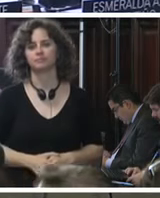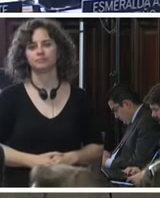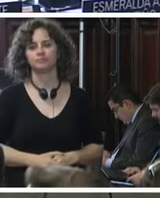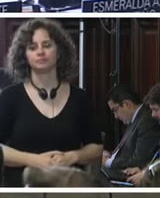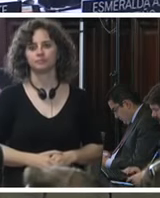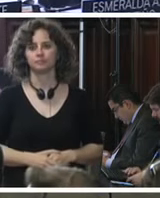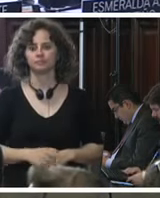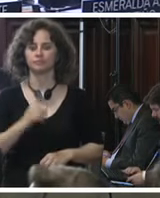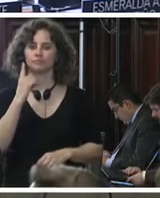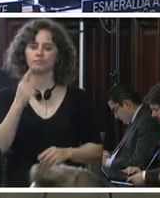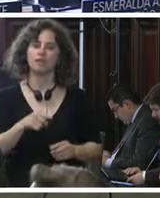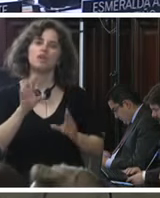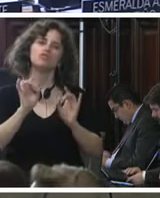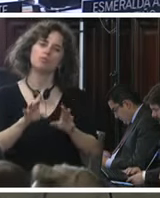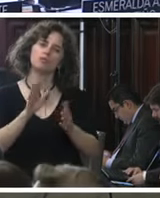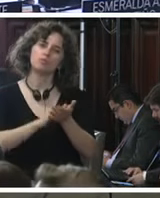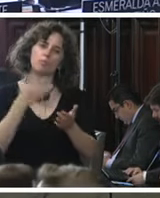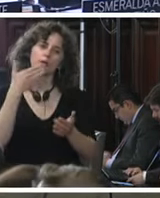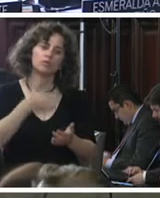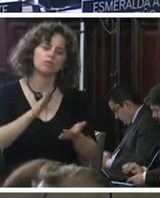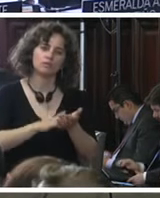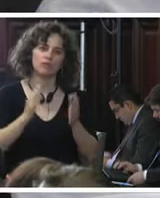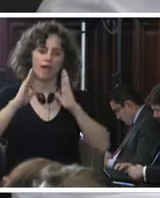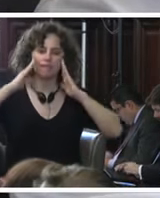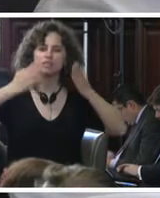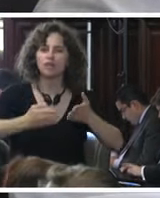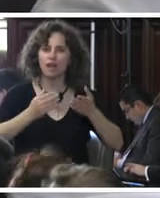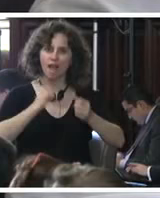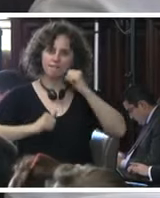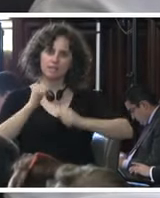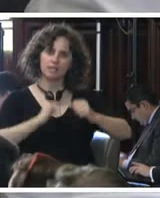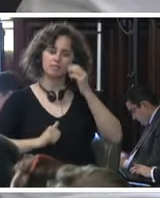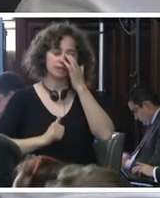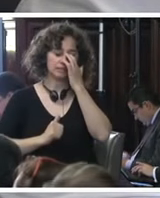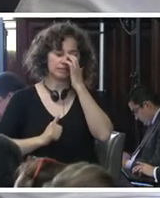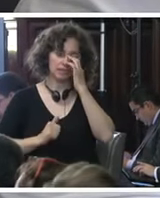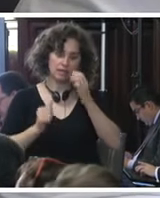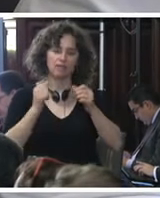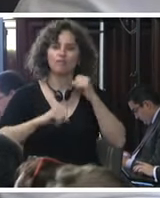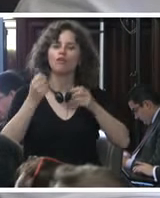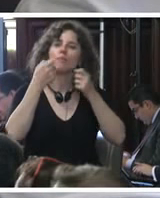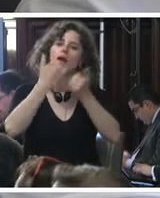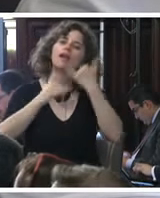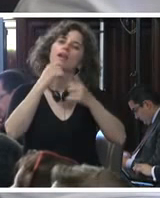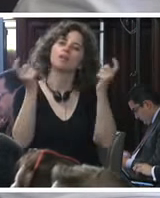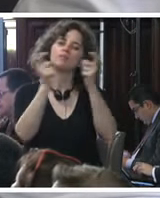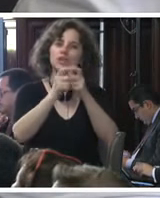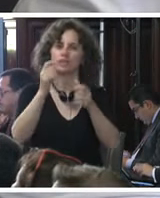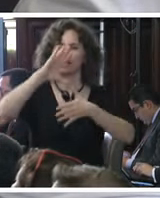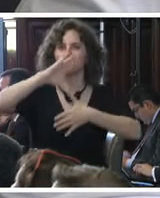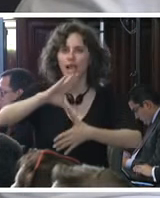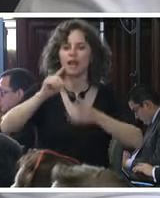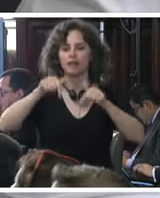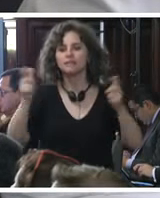rápidamente sobre su pregunta sobre la atención a las víctimas de informar a la Comisión Interamericana que también en esta audiencia